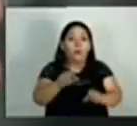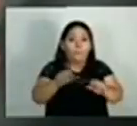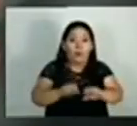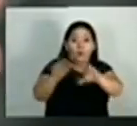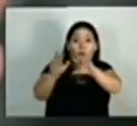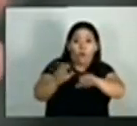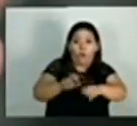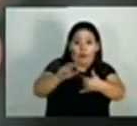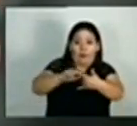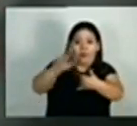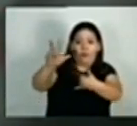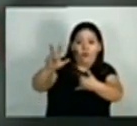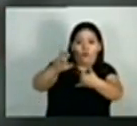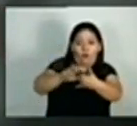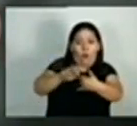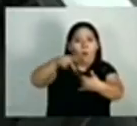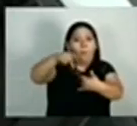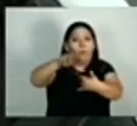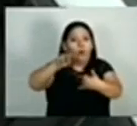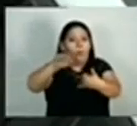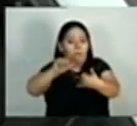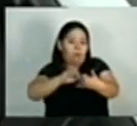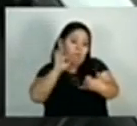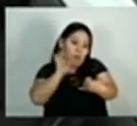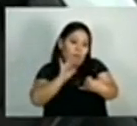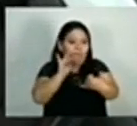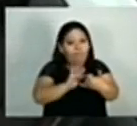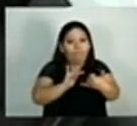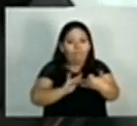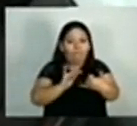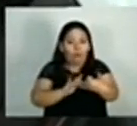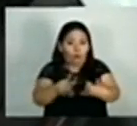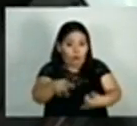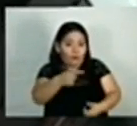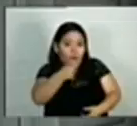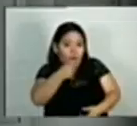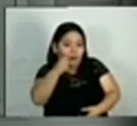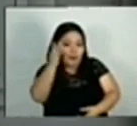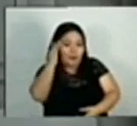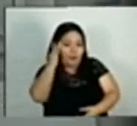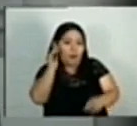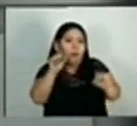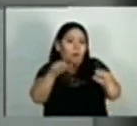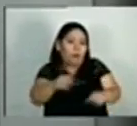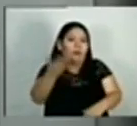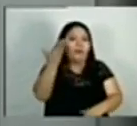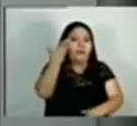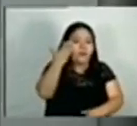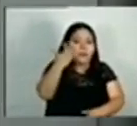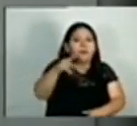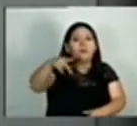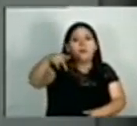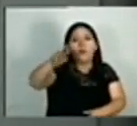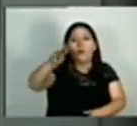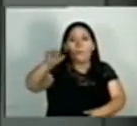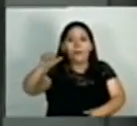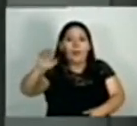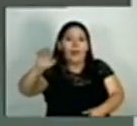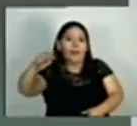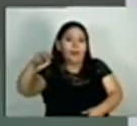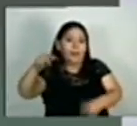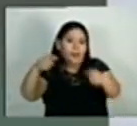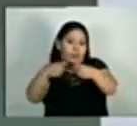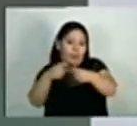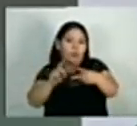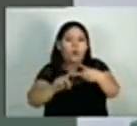la aplicación Puma Breeze y disfruten de todos sus beneficios. Para más información pueden seguirlos en Facebook como Puma Energy o en